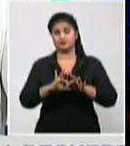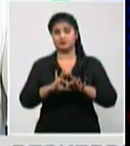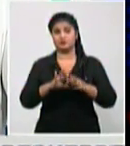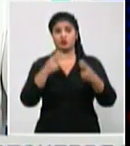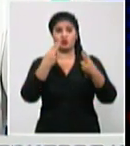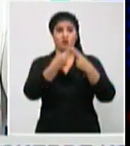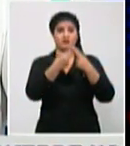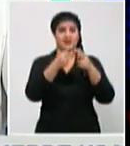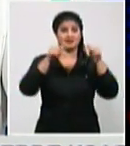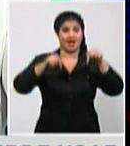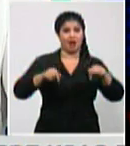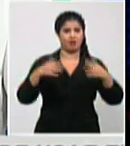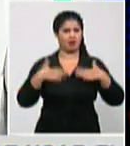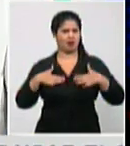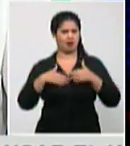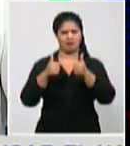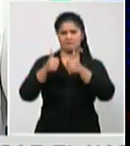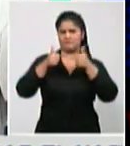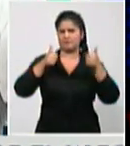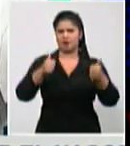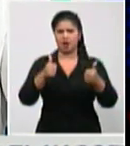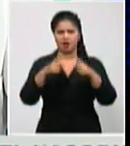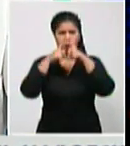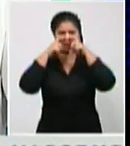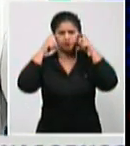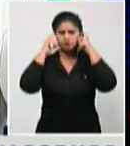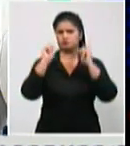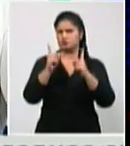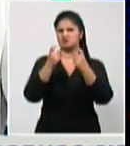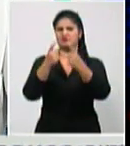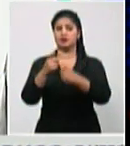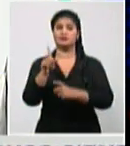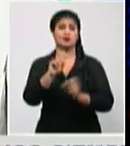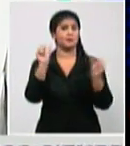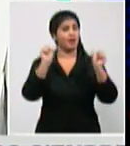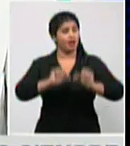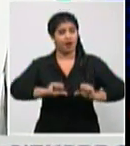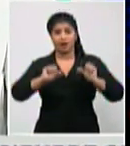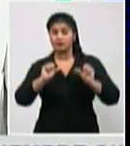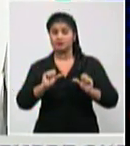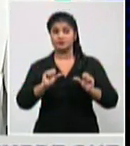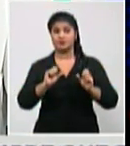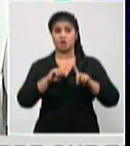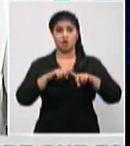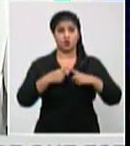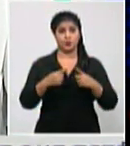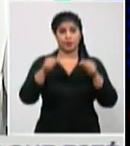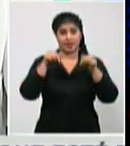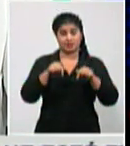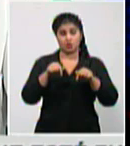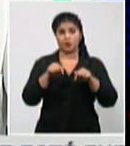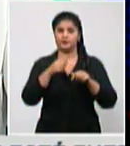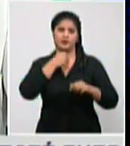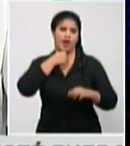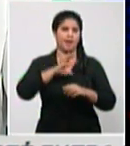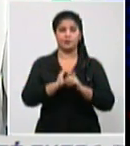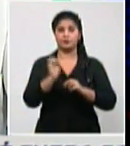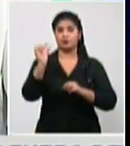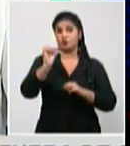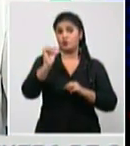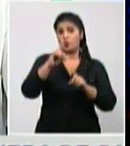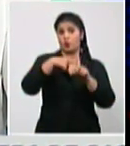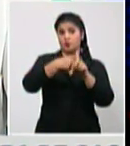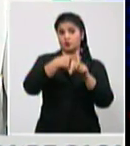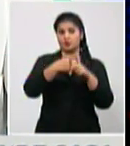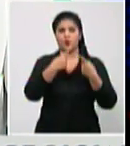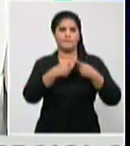datos de la letalidad aunque sea una letalidad baja pero para mí que falleció un familiar